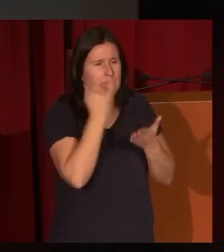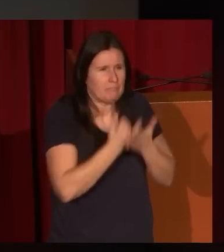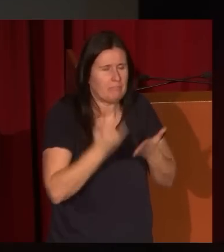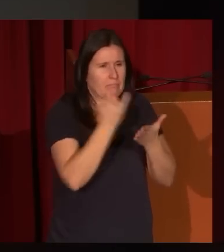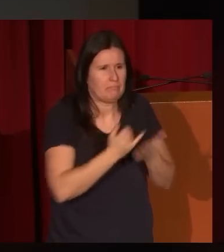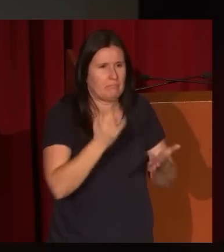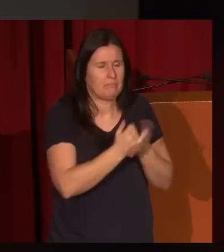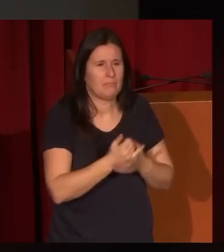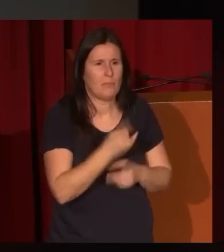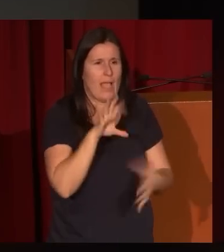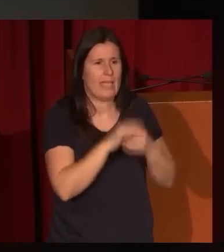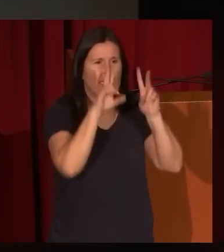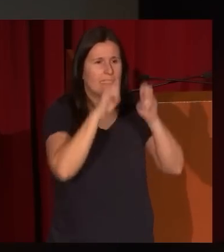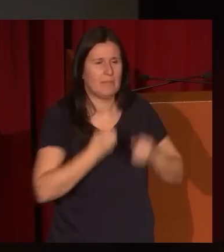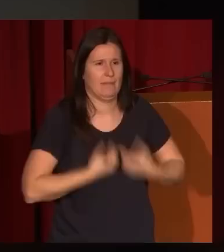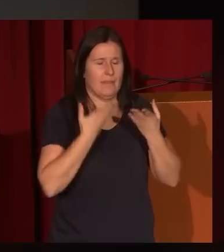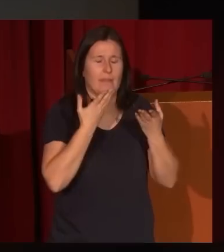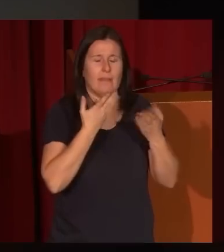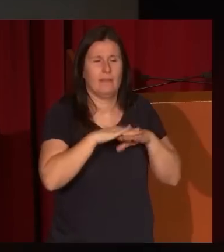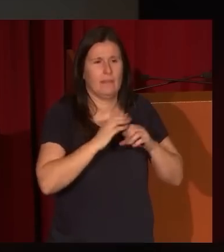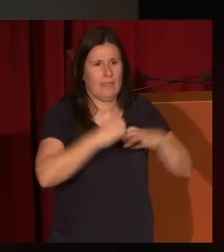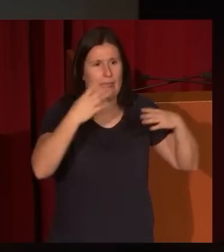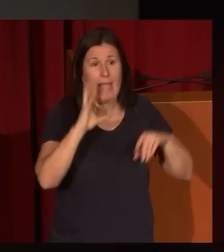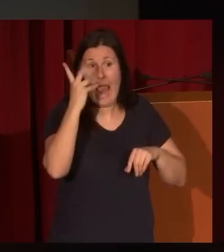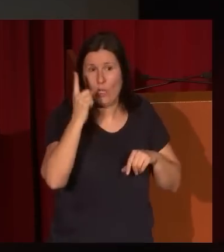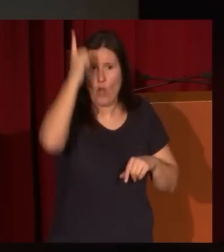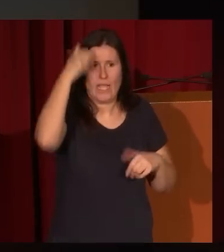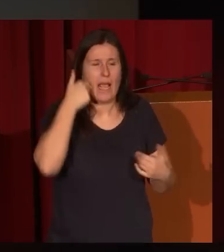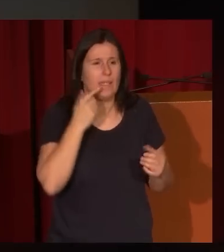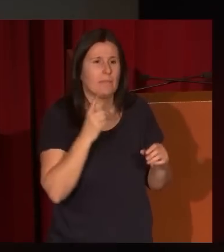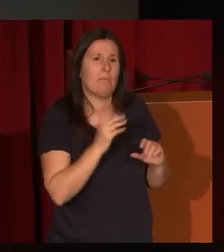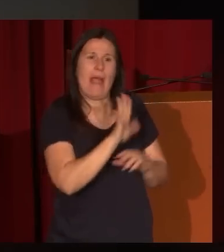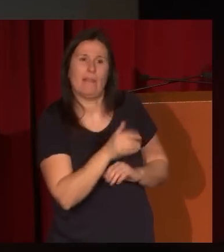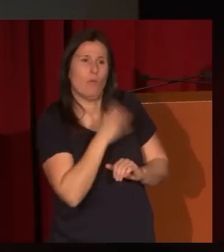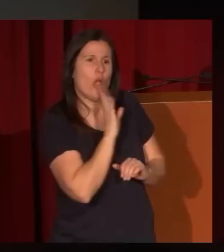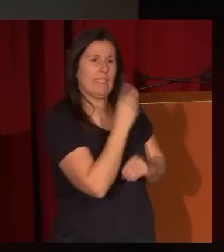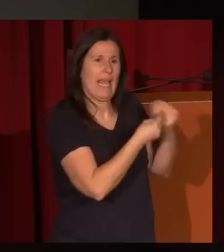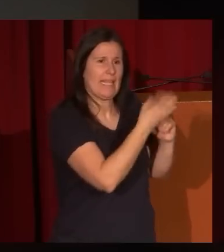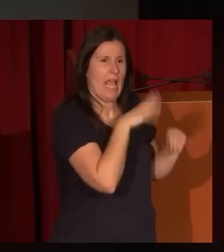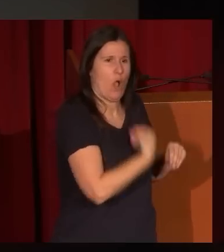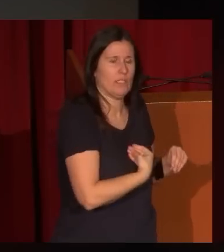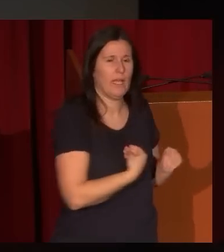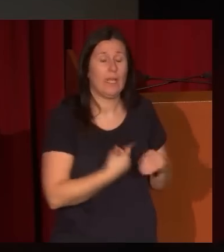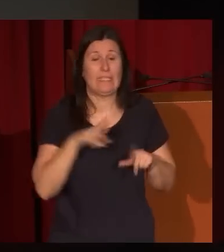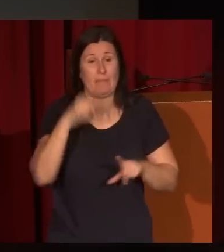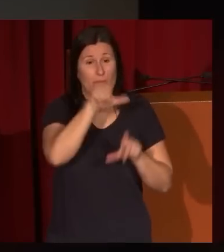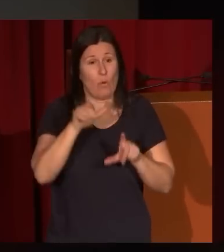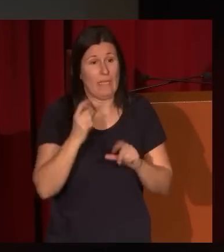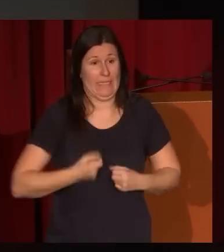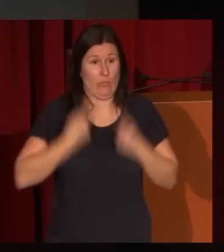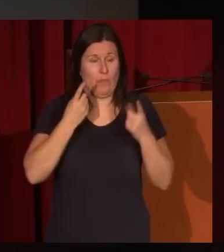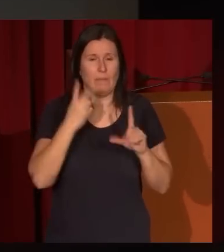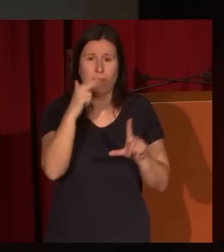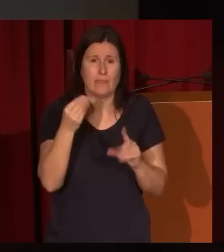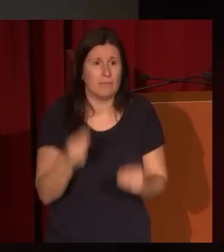esas alegorías a la goyesca y hace unos intentos de desnudo que no le salen tampoco demasiado bien, pero